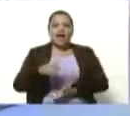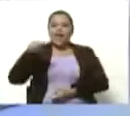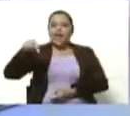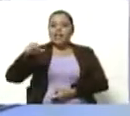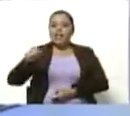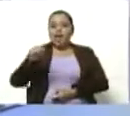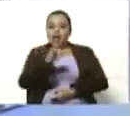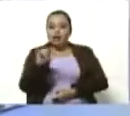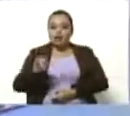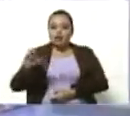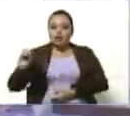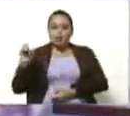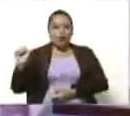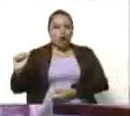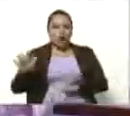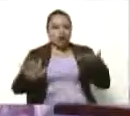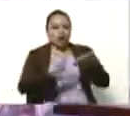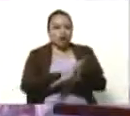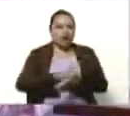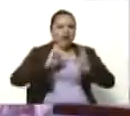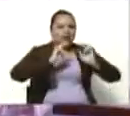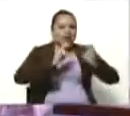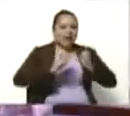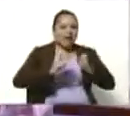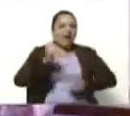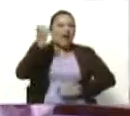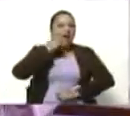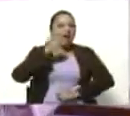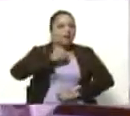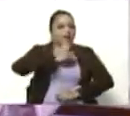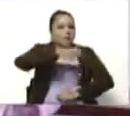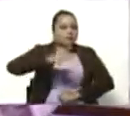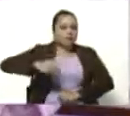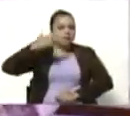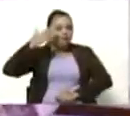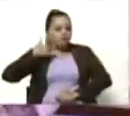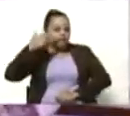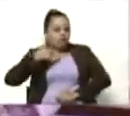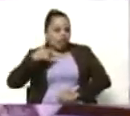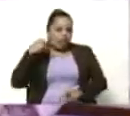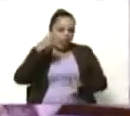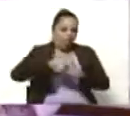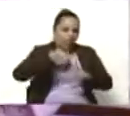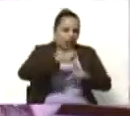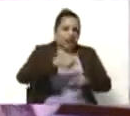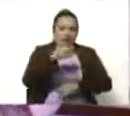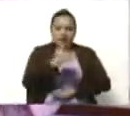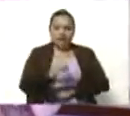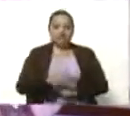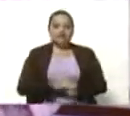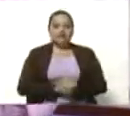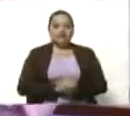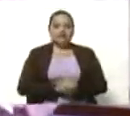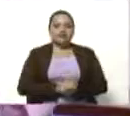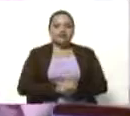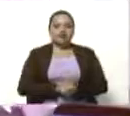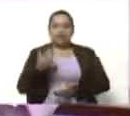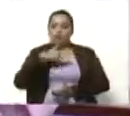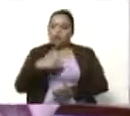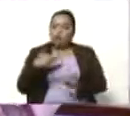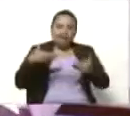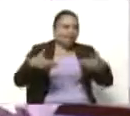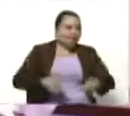sobre todo el tema del racismo, sobre todo el tema que existe todavía en nuestra población y que bueno, con eso luchamos